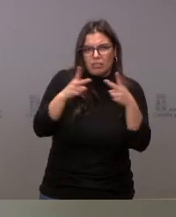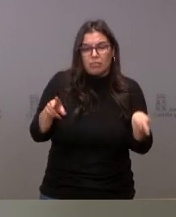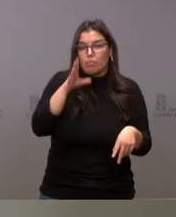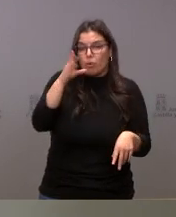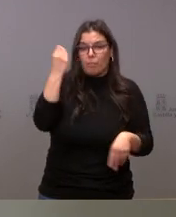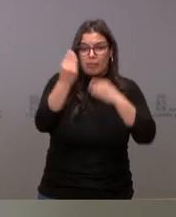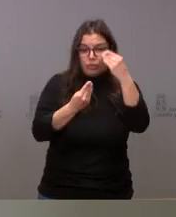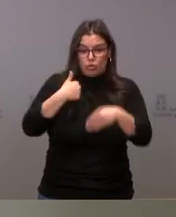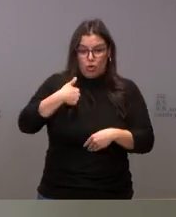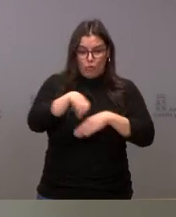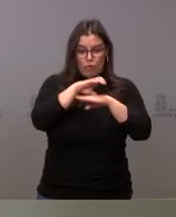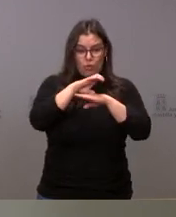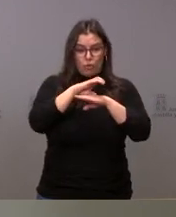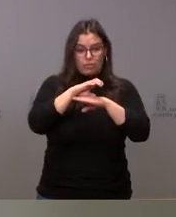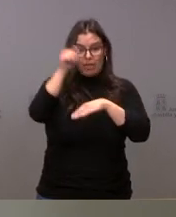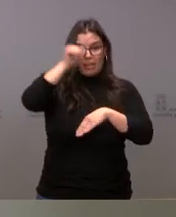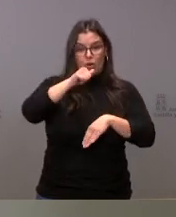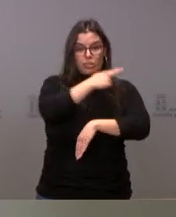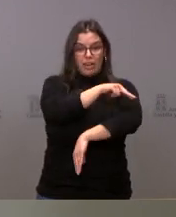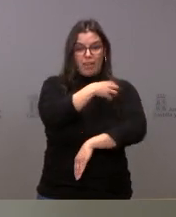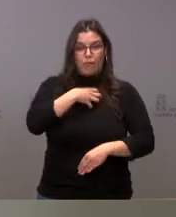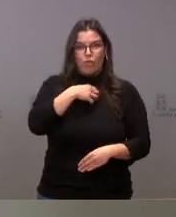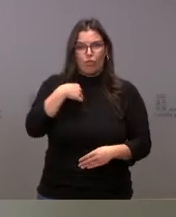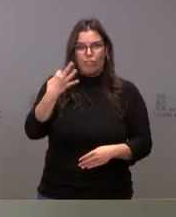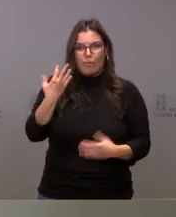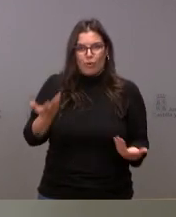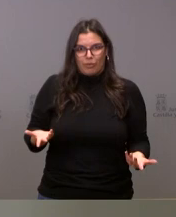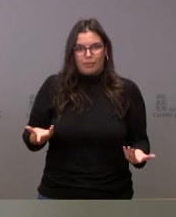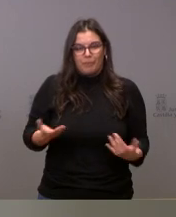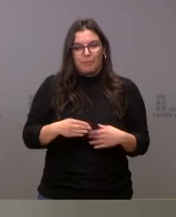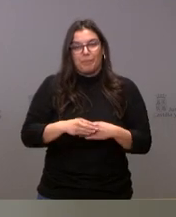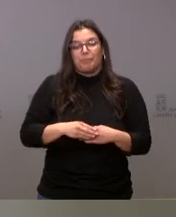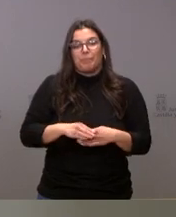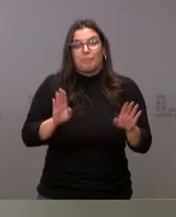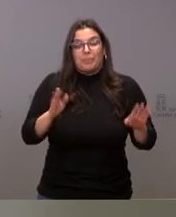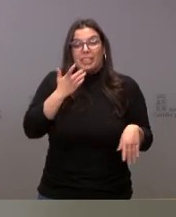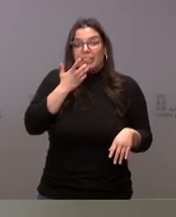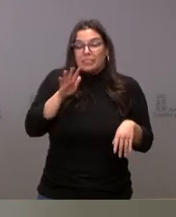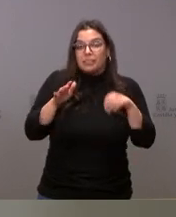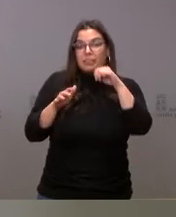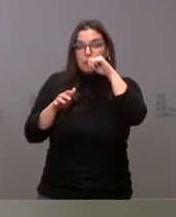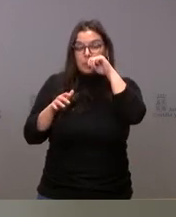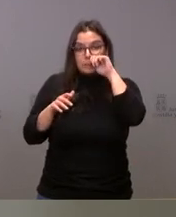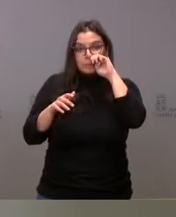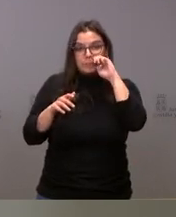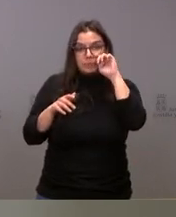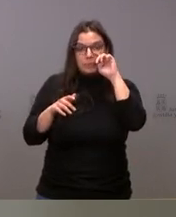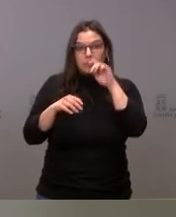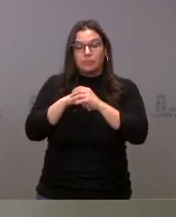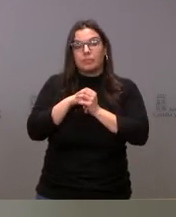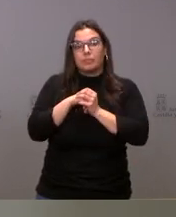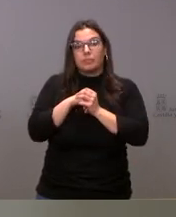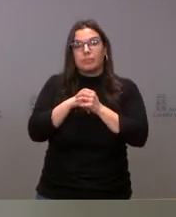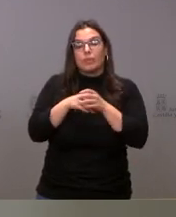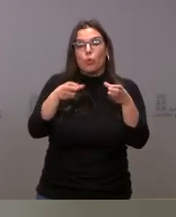que es mi obligación como como consejero de sanidad si bien bueno pues no tengo en si